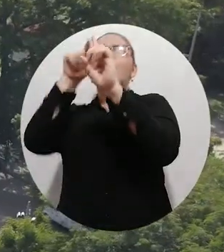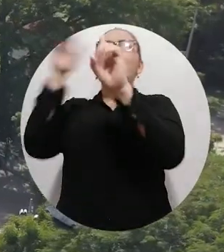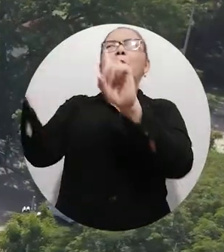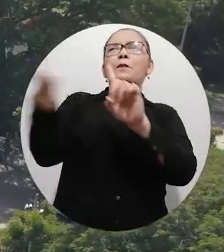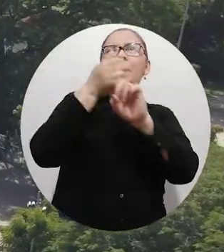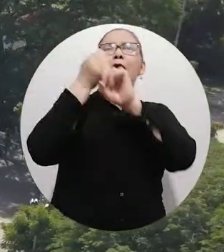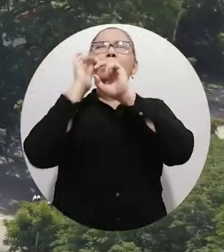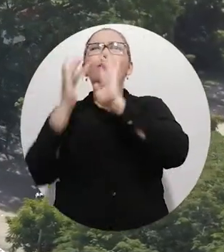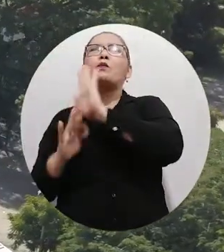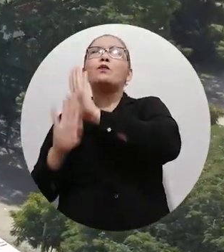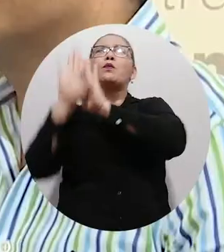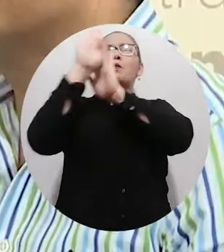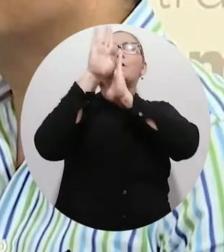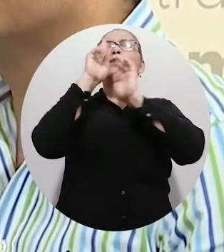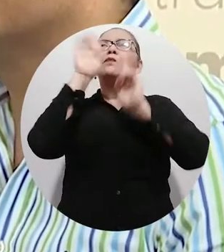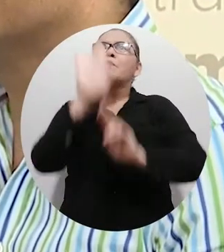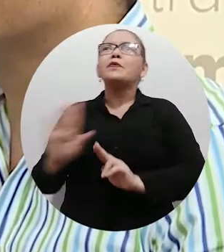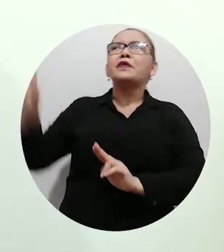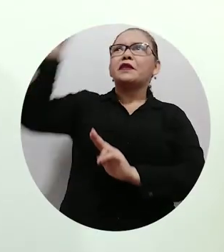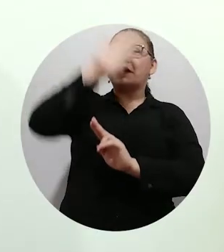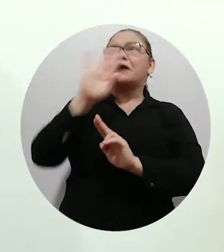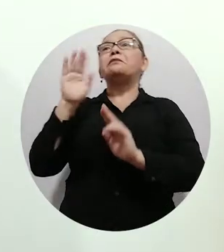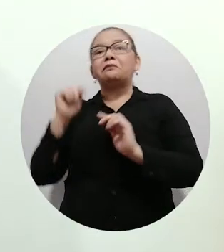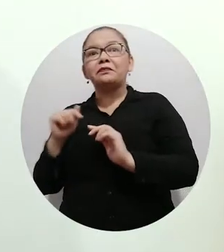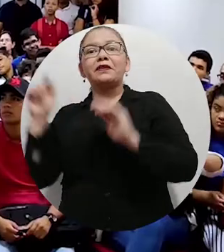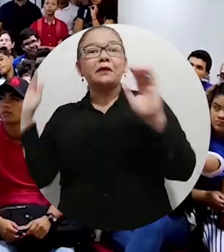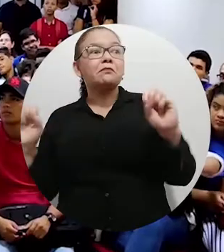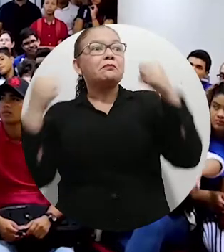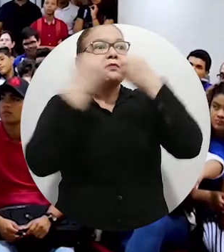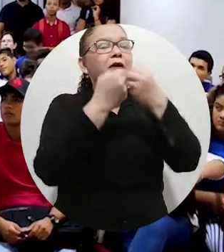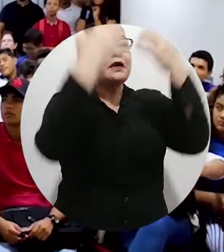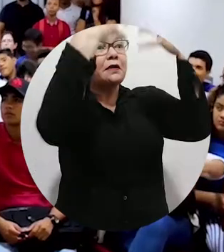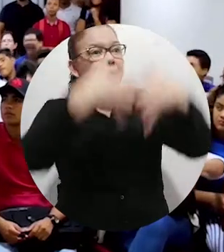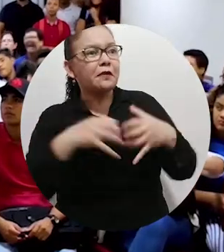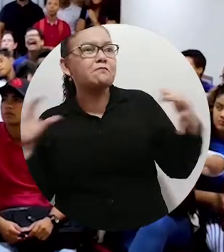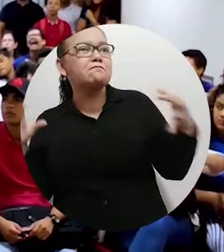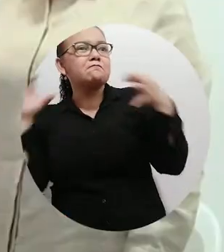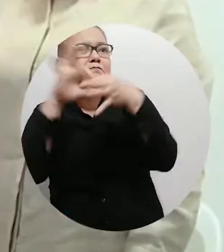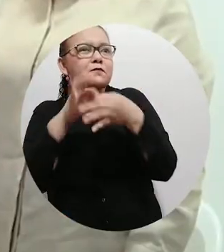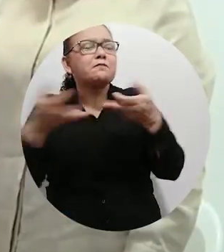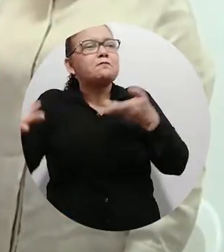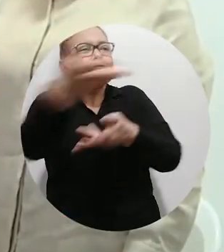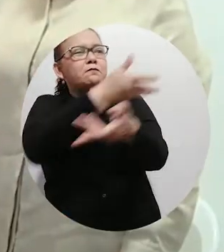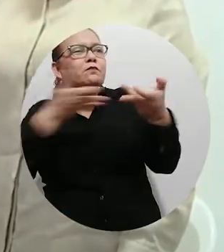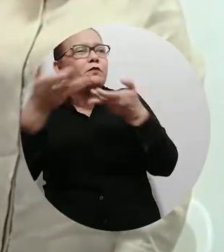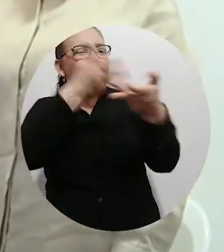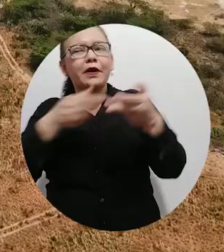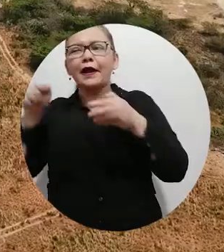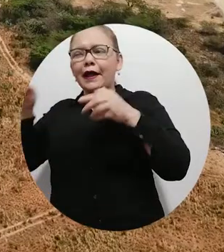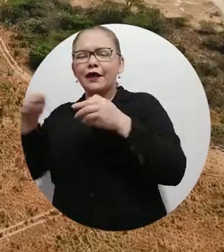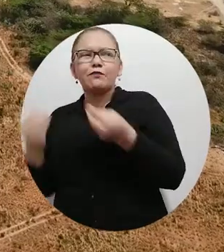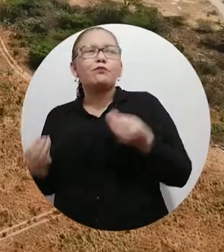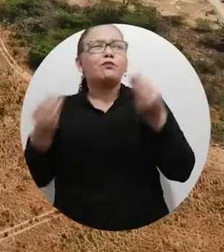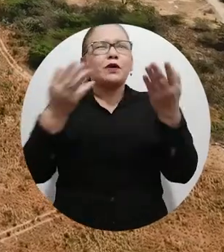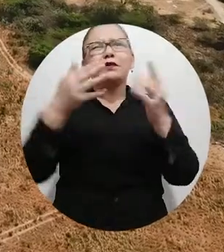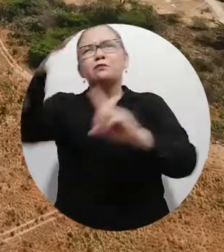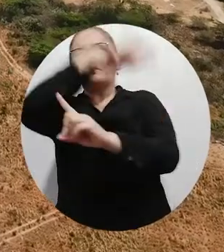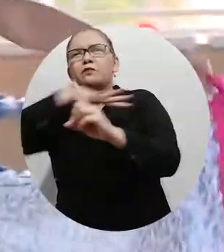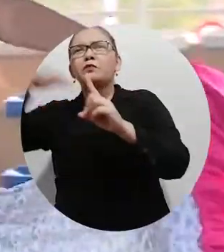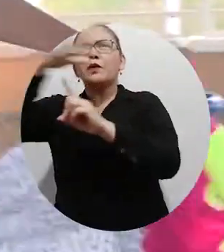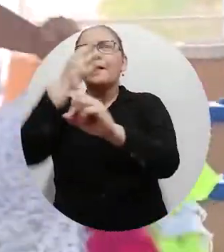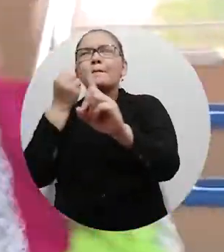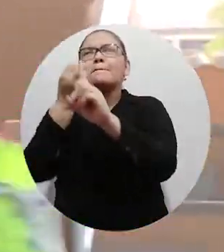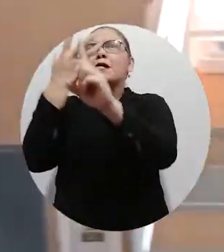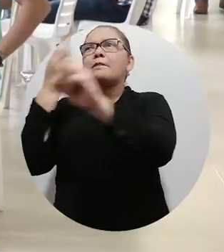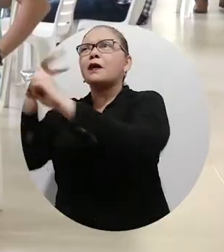regional y nacional, así como el relacionamiento entre universidad y empresa, de manera que ha contribuido a soluciones en materia económica, ambiental,